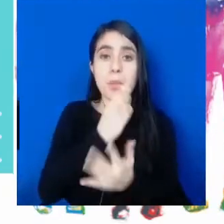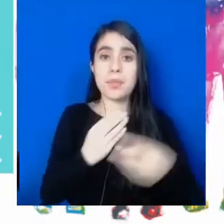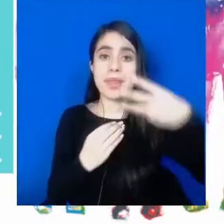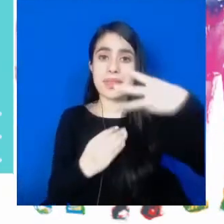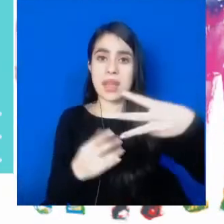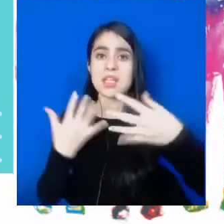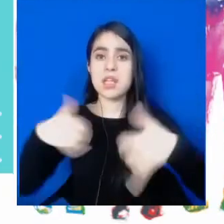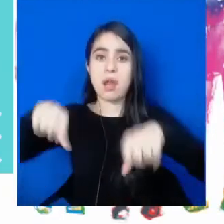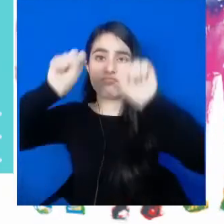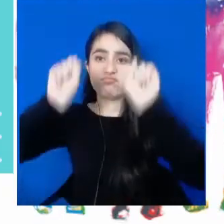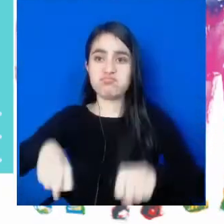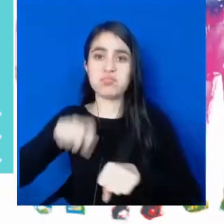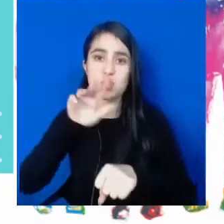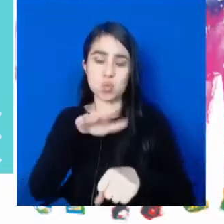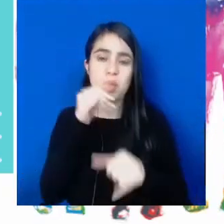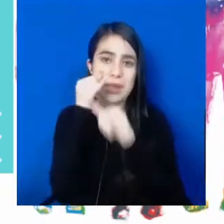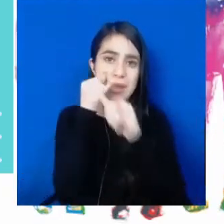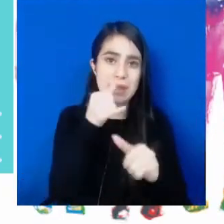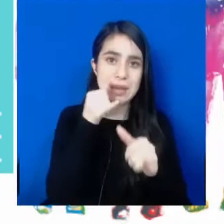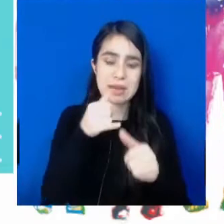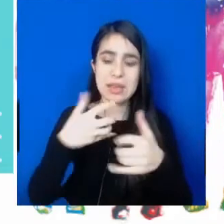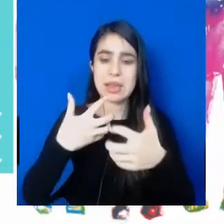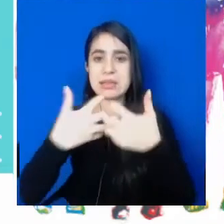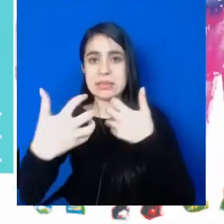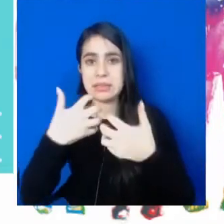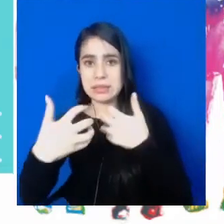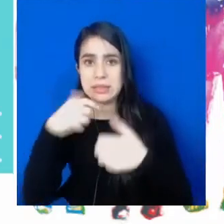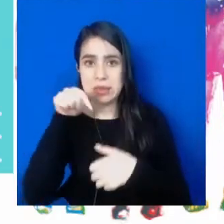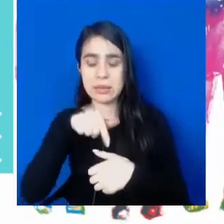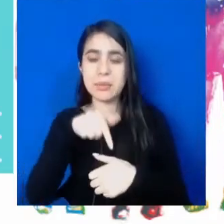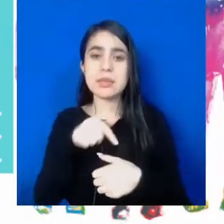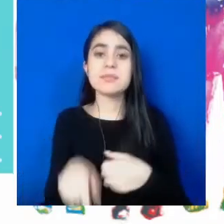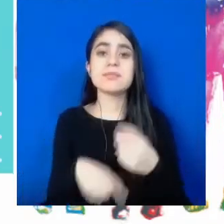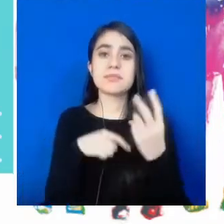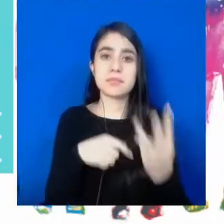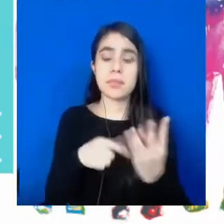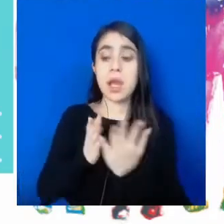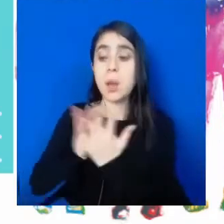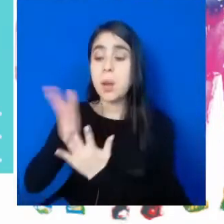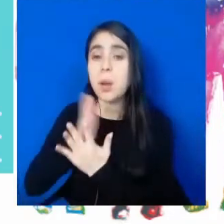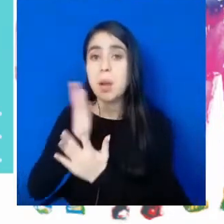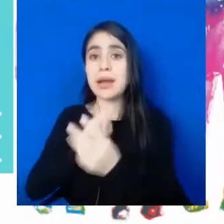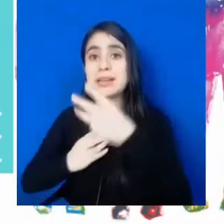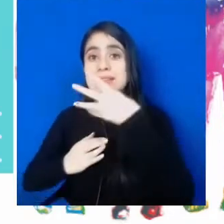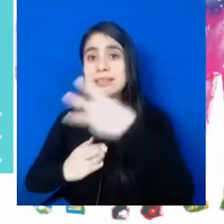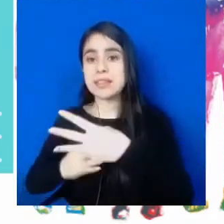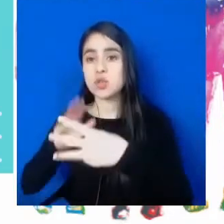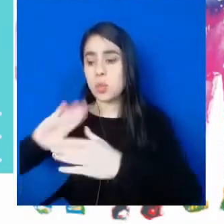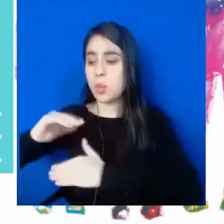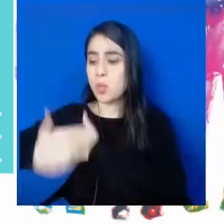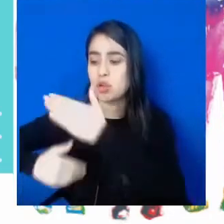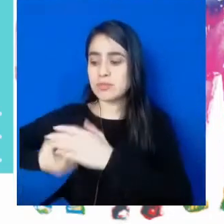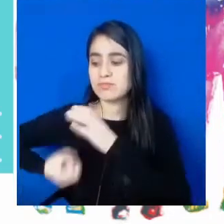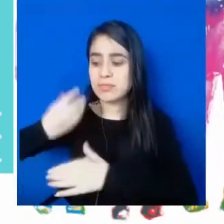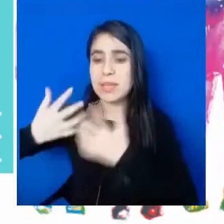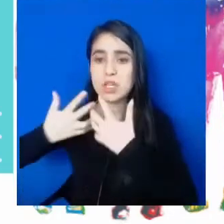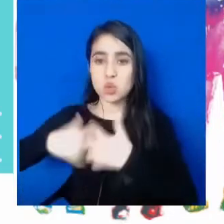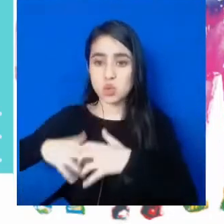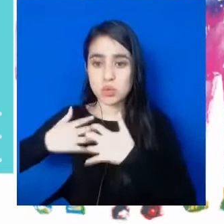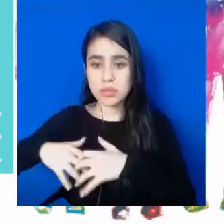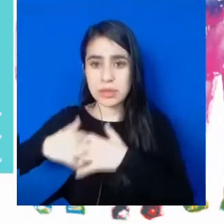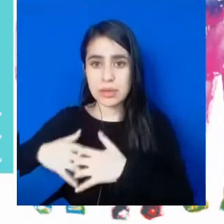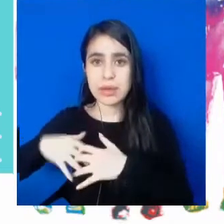acreditados en la Facultad de Ingeniería de Sistemas, tres en la Facultad de Procesos